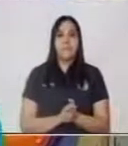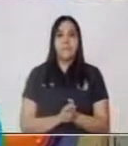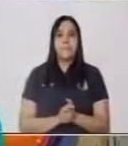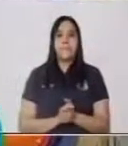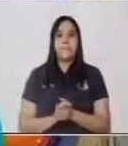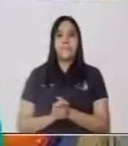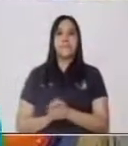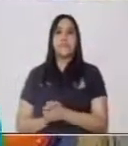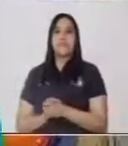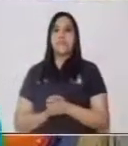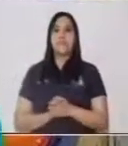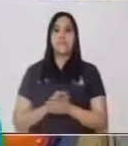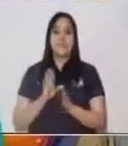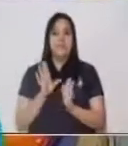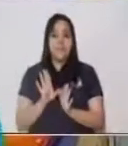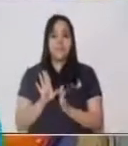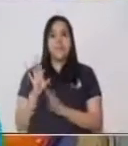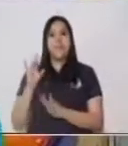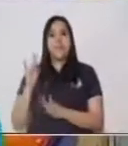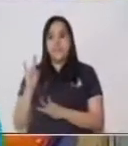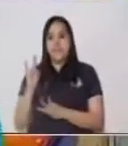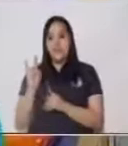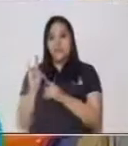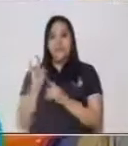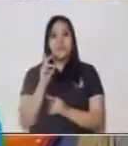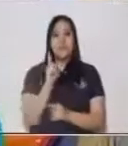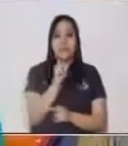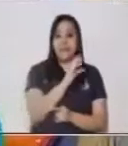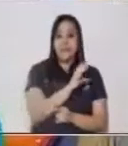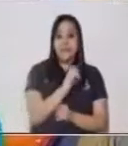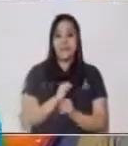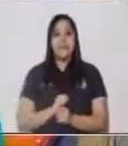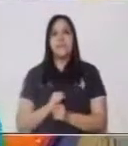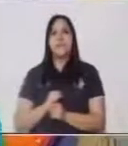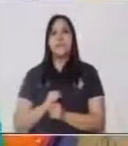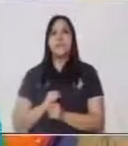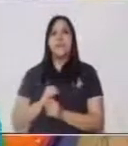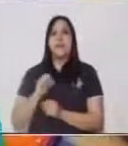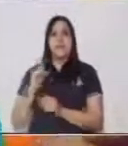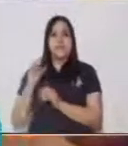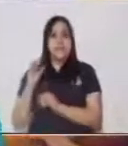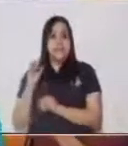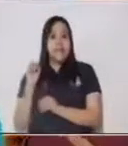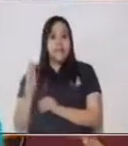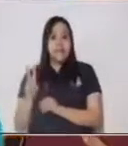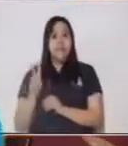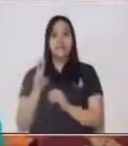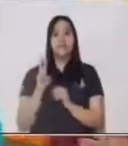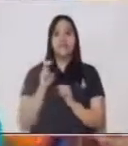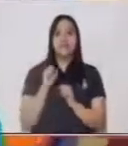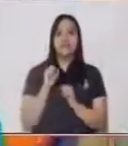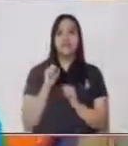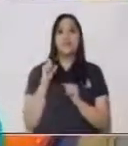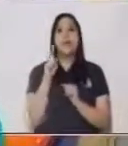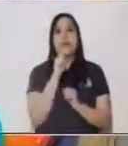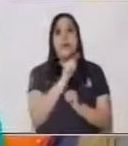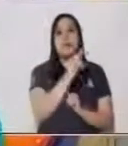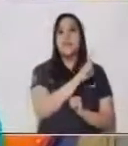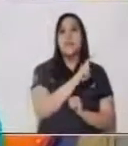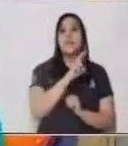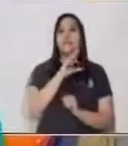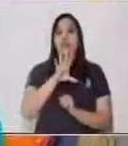Exacto, serían 200. Porque está ocupando la parte de las